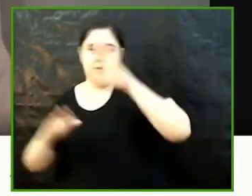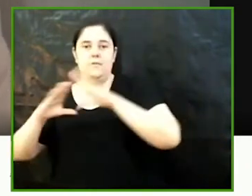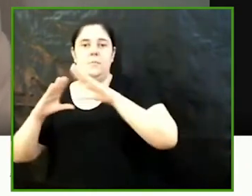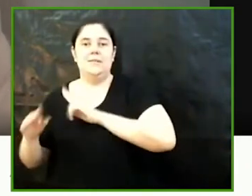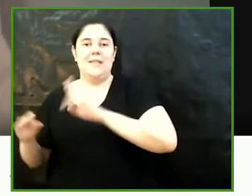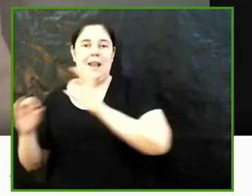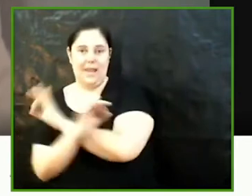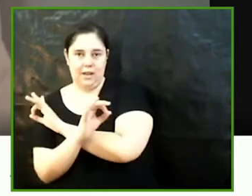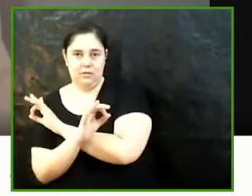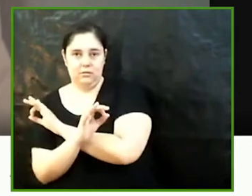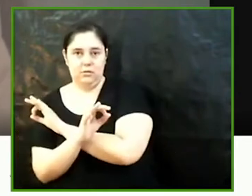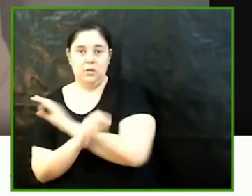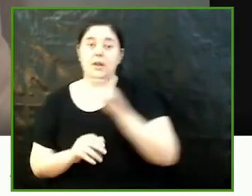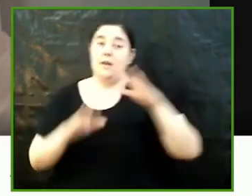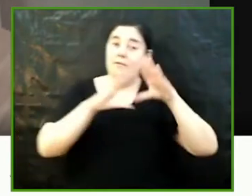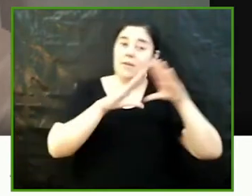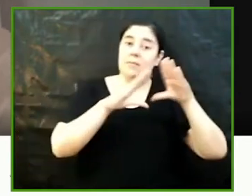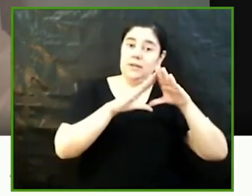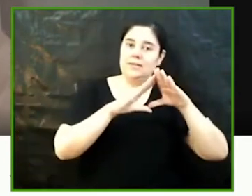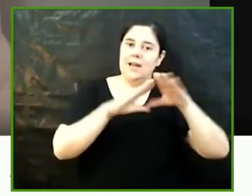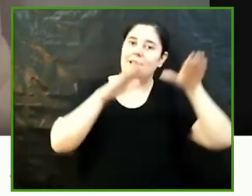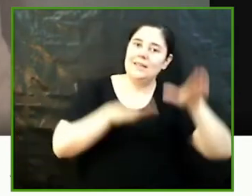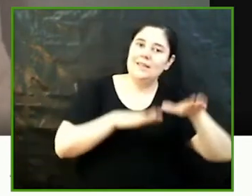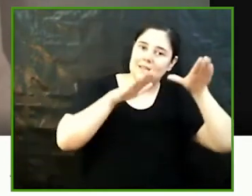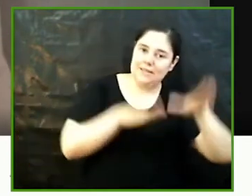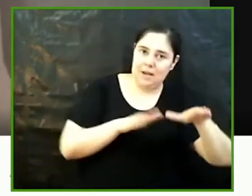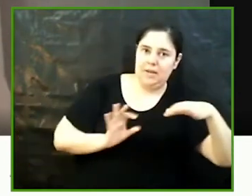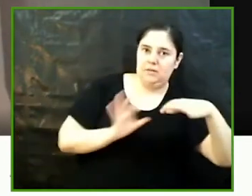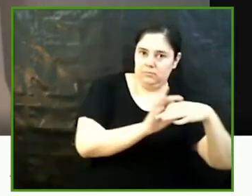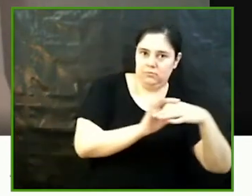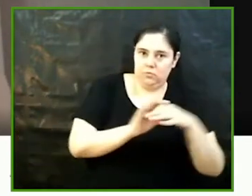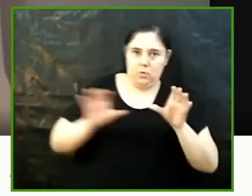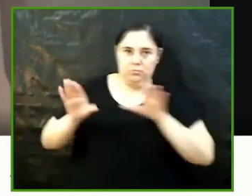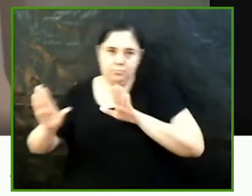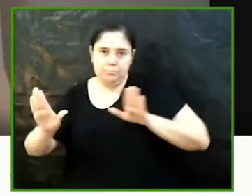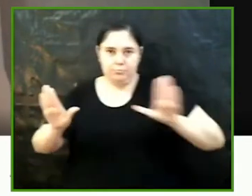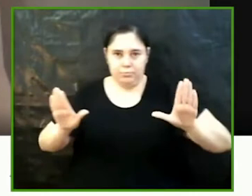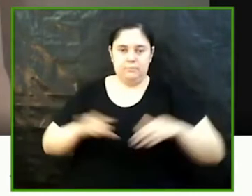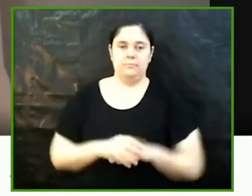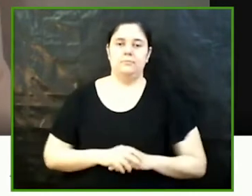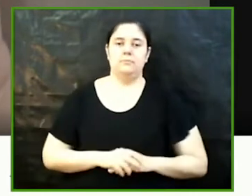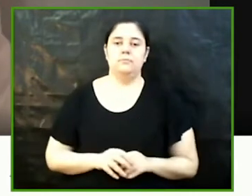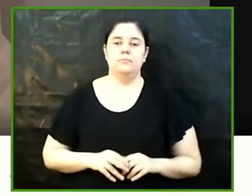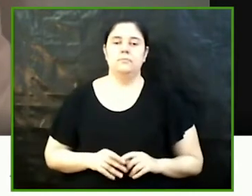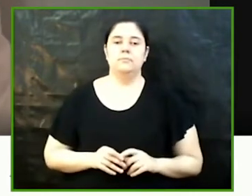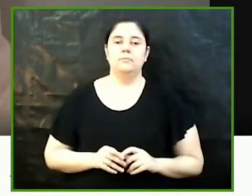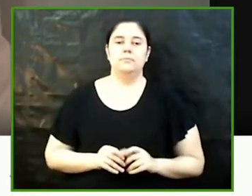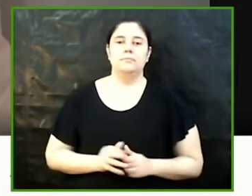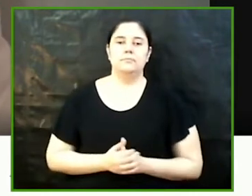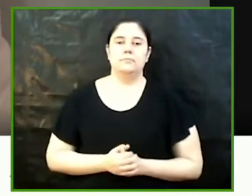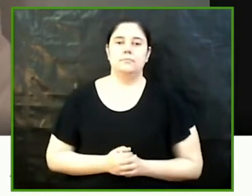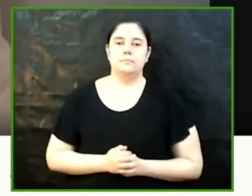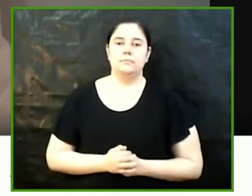y por otra la de las feministas islámicas o musulmanas De esta manera más allá de